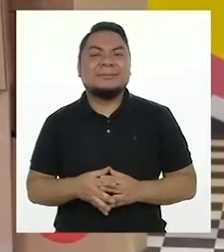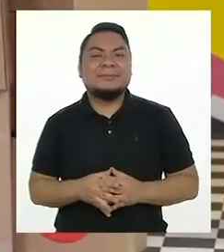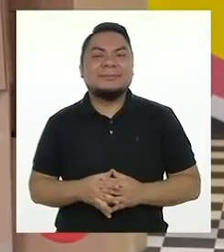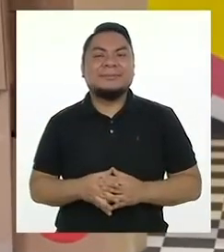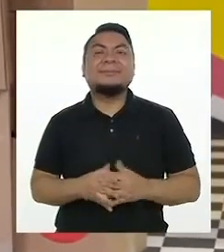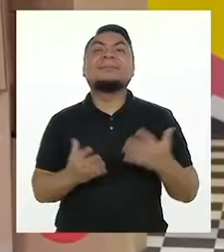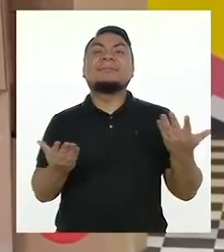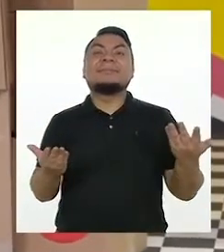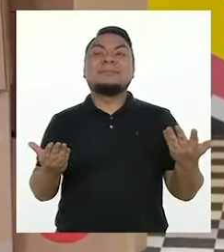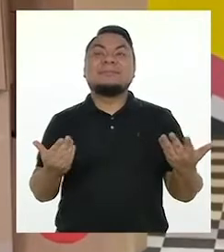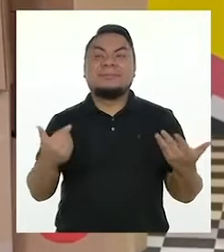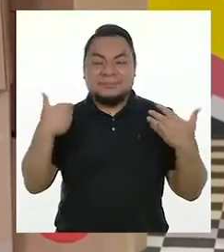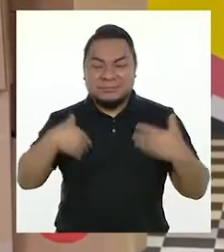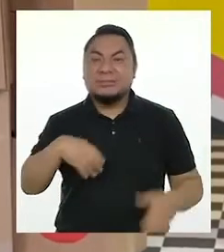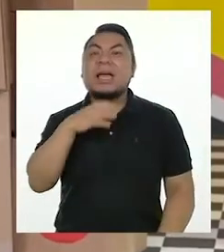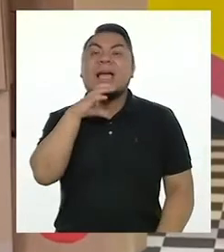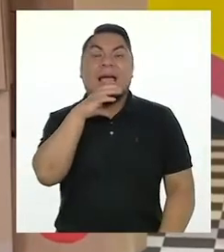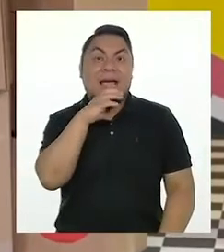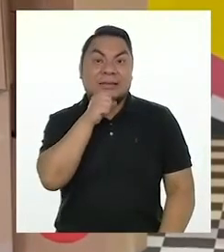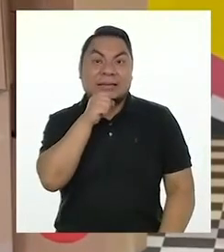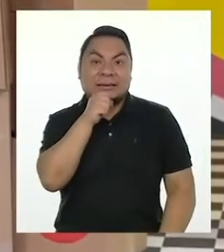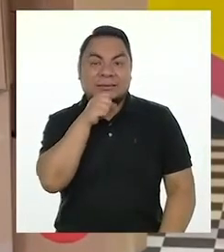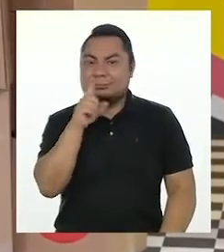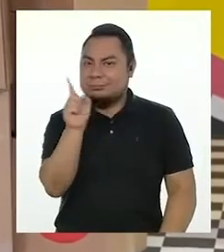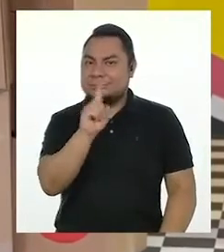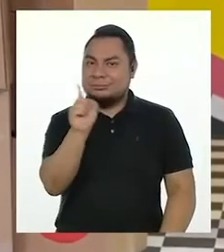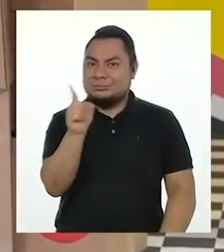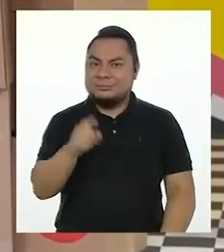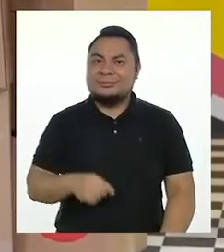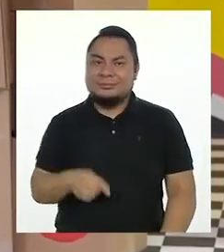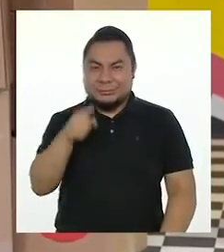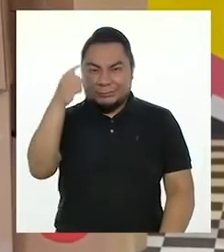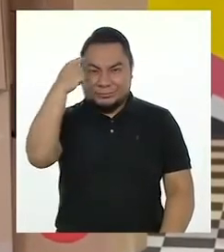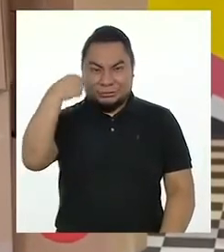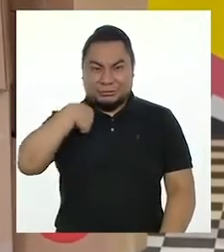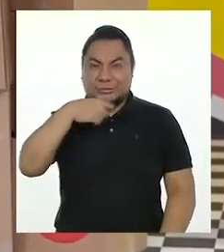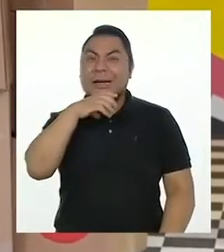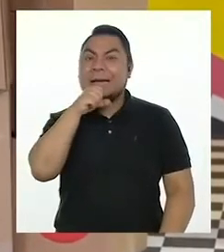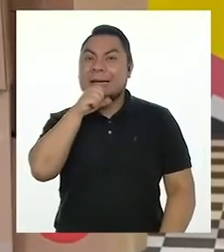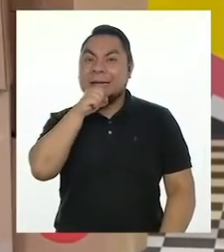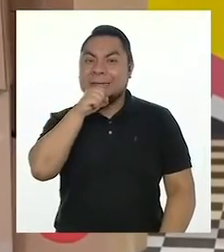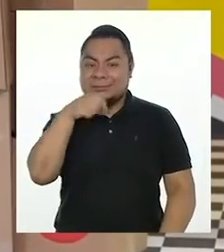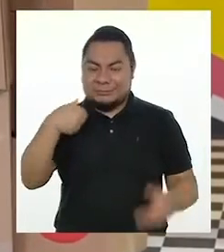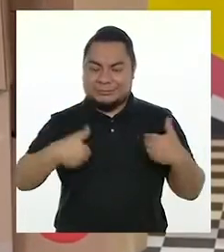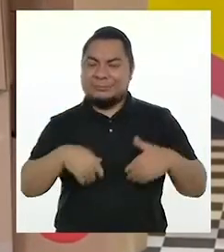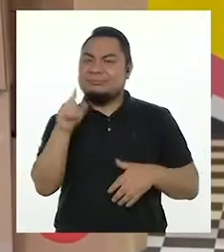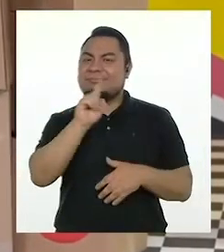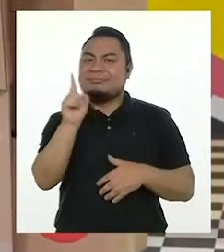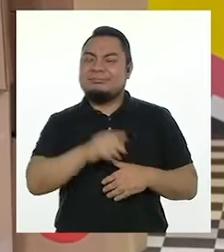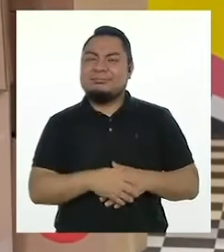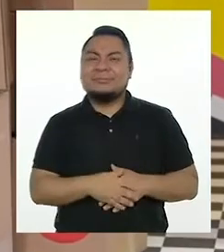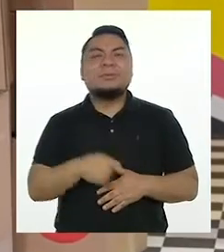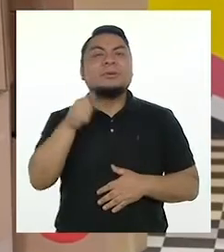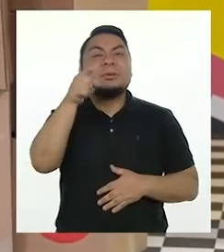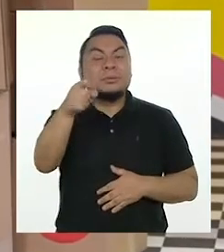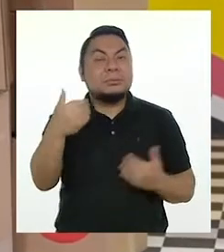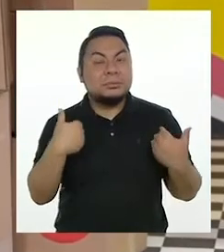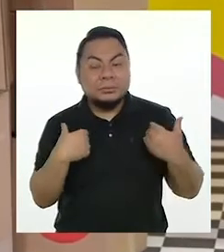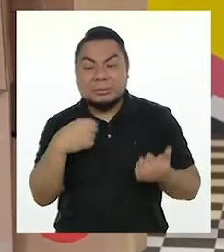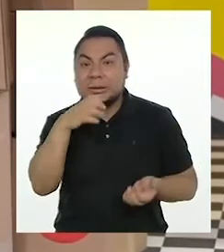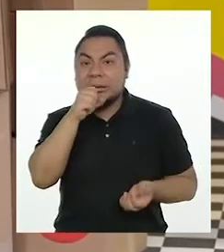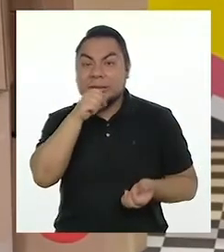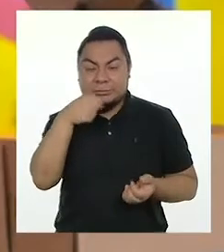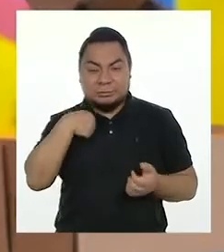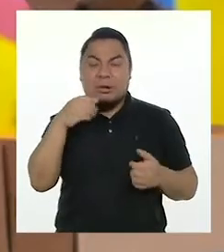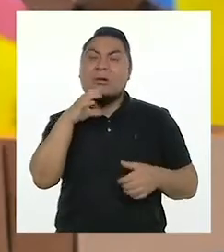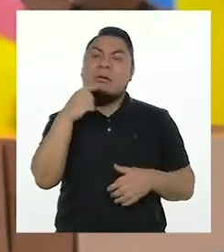No soy una naranja. Pensaste que era una naranja, ¿verdad? No tienes que ser una naranja para ser